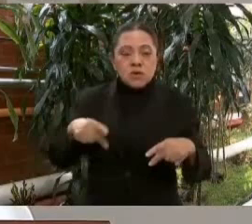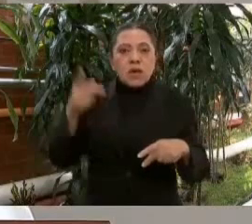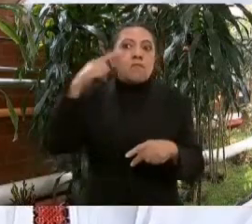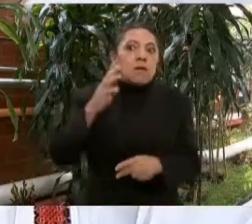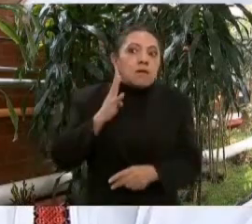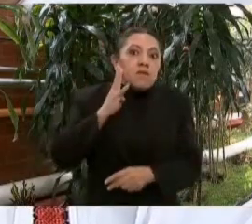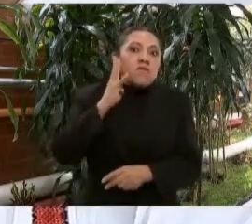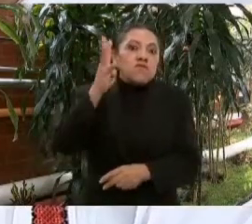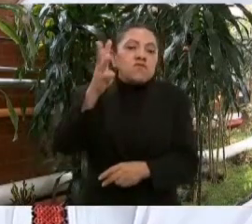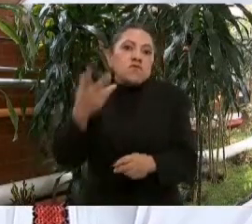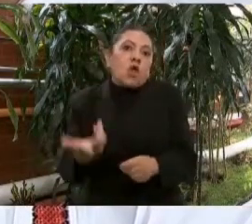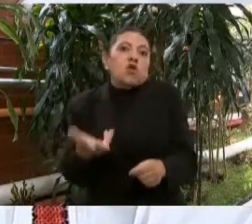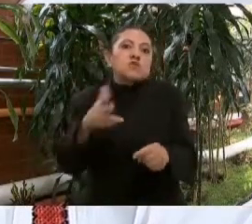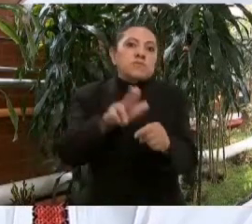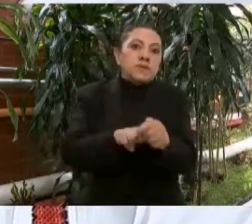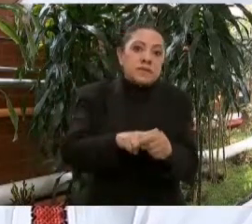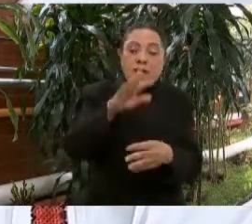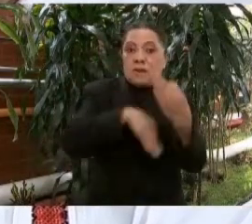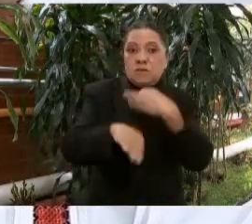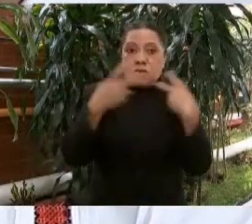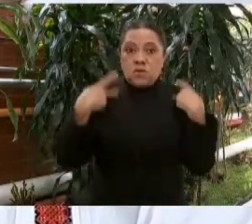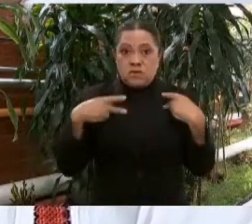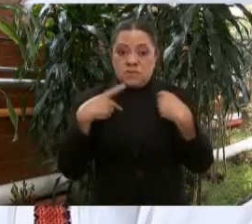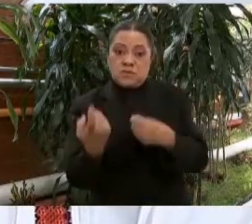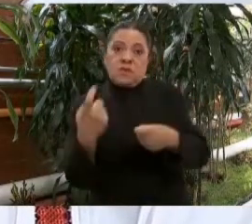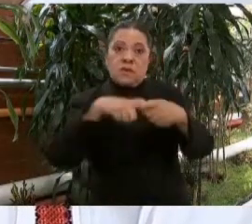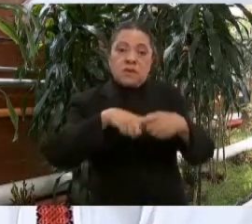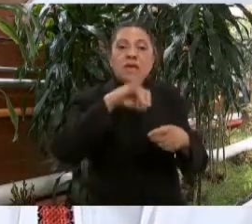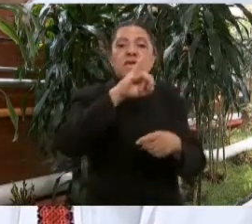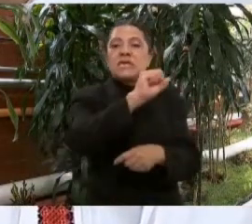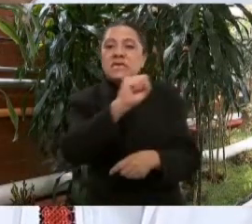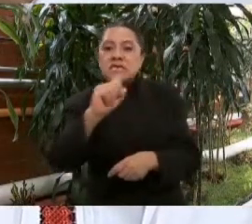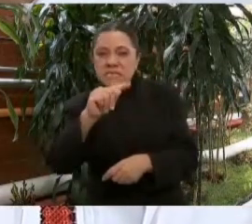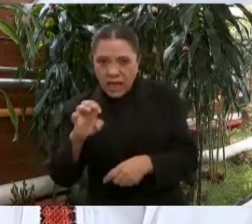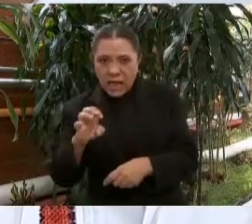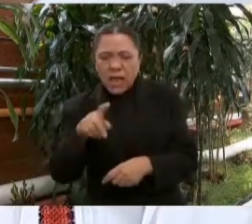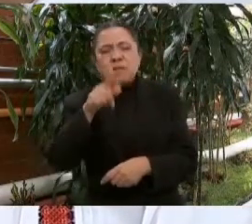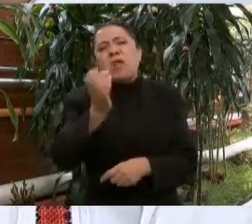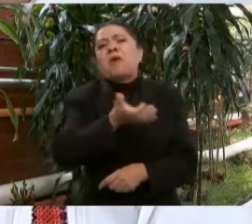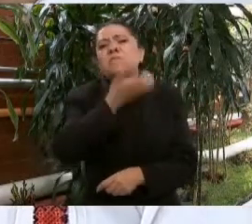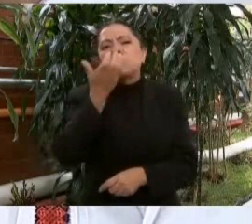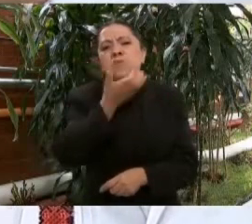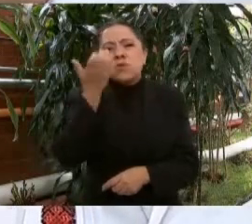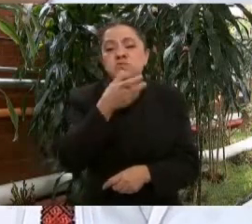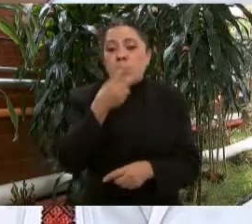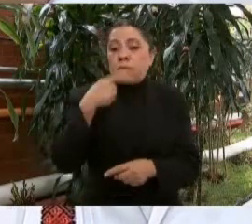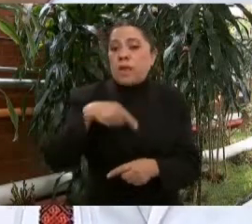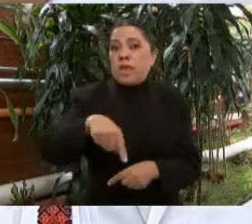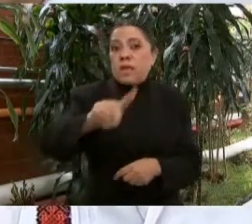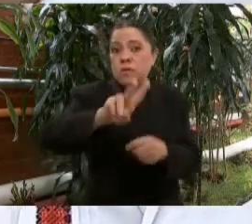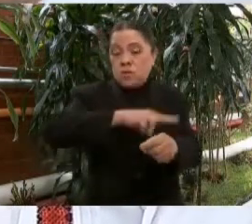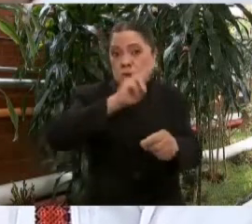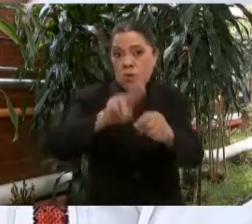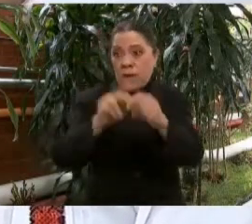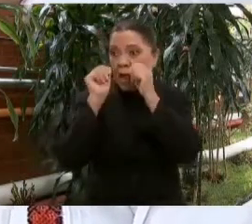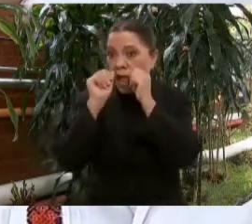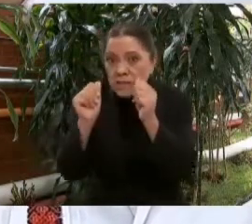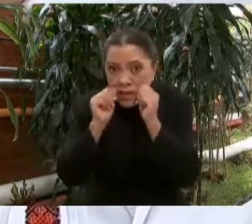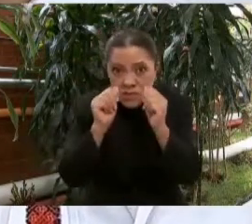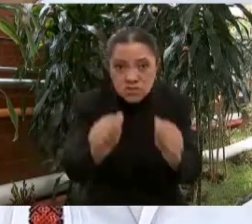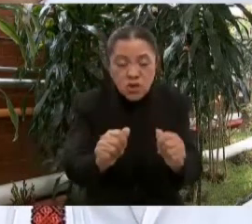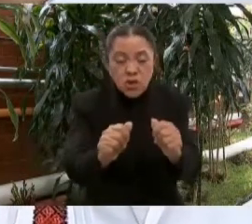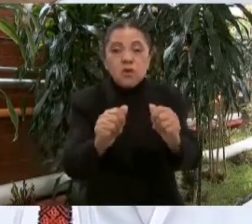Issste y atender las necesidades cotidianas de servicios de salud. Lo hemos hecho también por instrucción